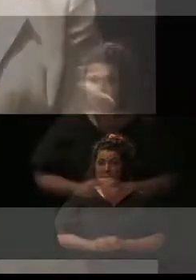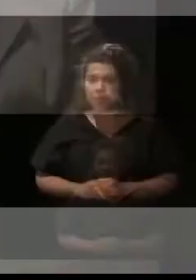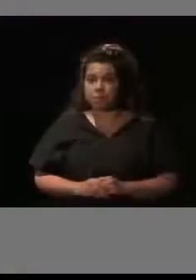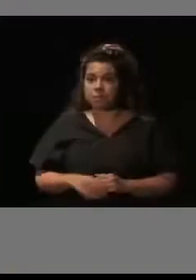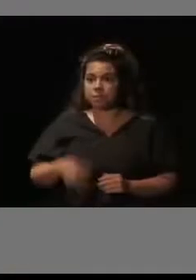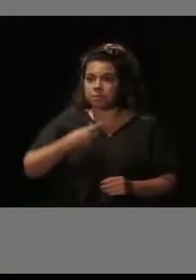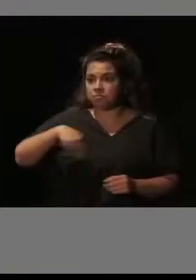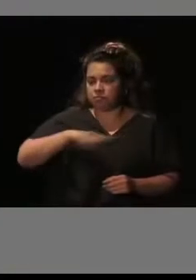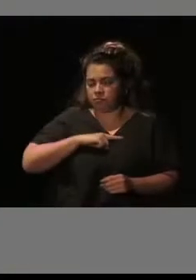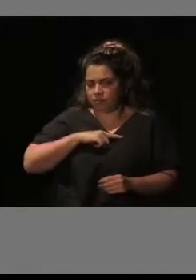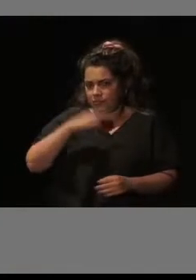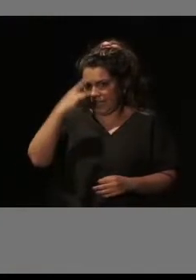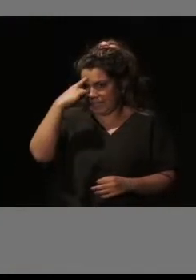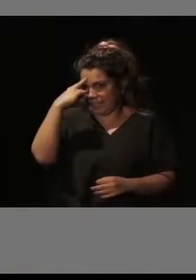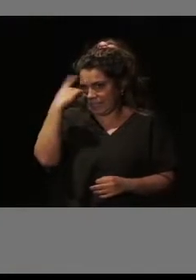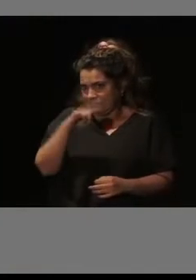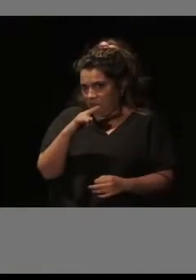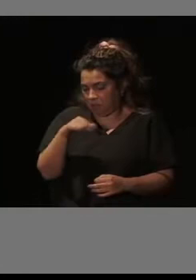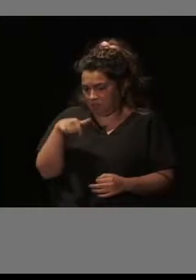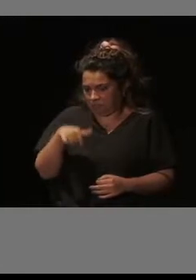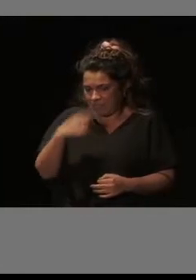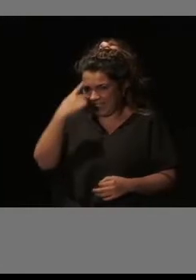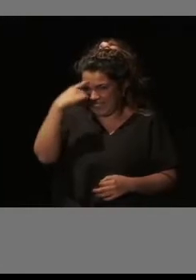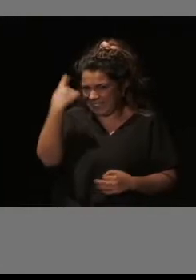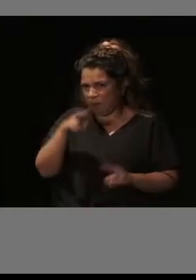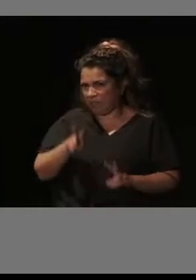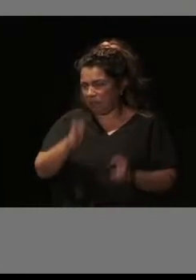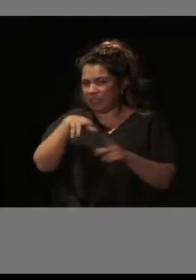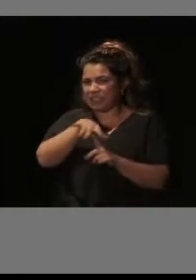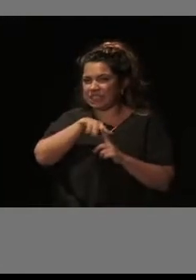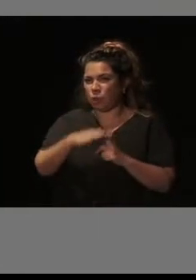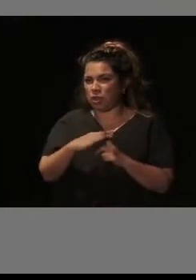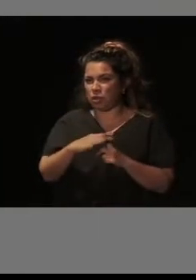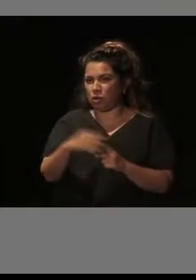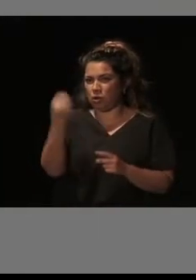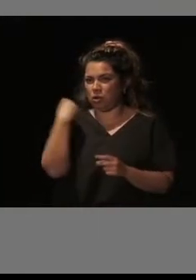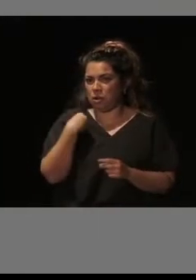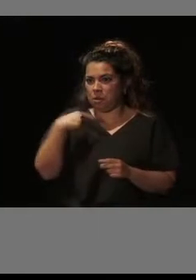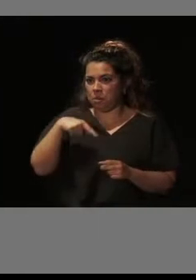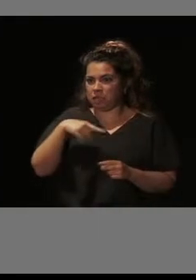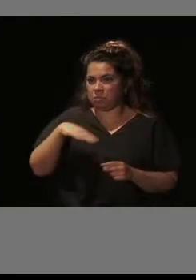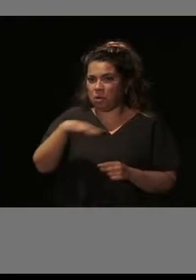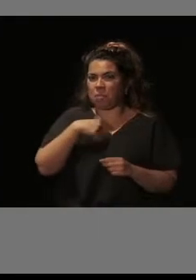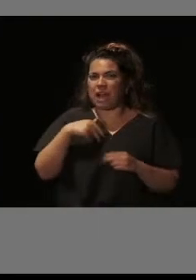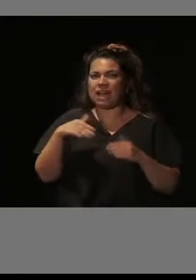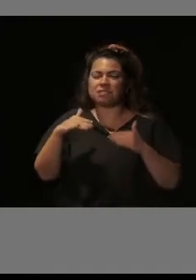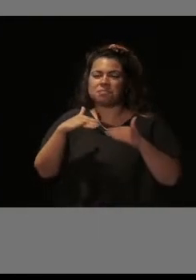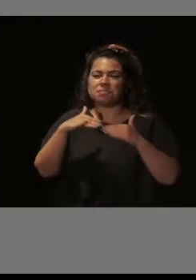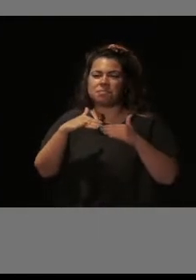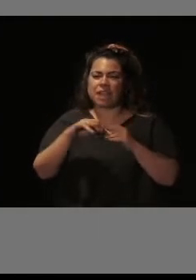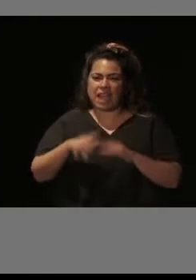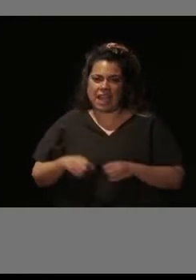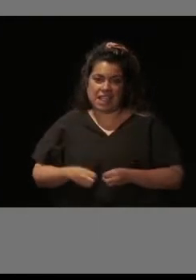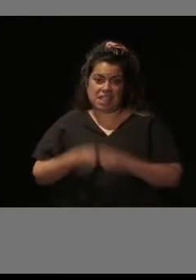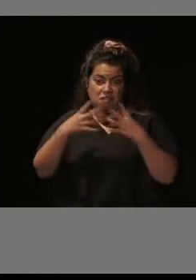Todos somos conscientes, yo creo, a día de hoy, pues de esa situación que tenemos en el parque edificado residencial en España y en Madrid, en el cual